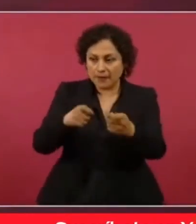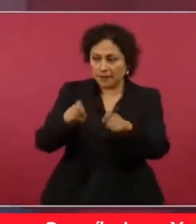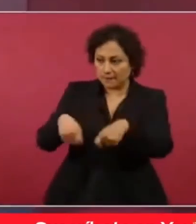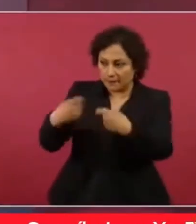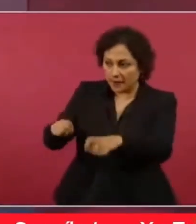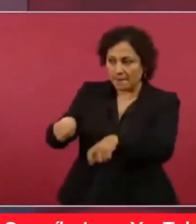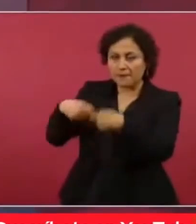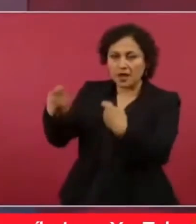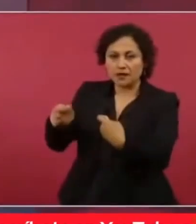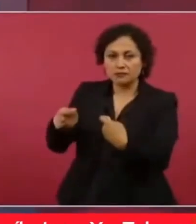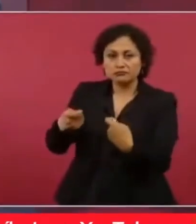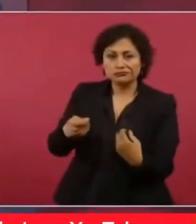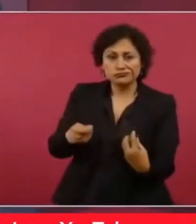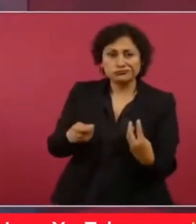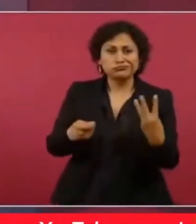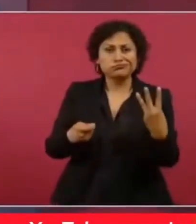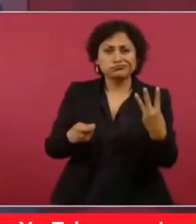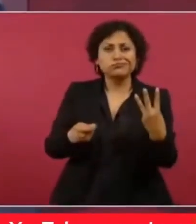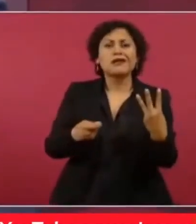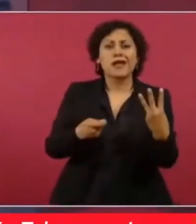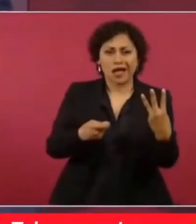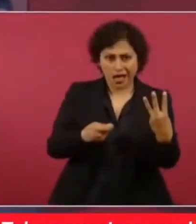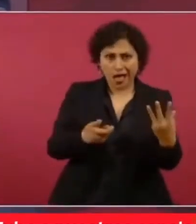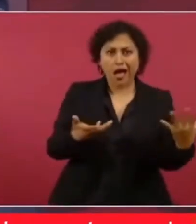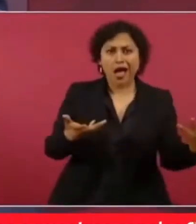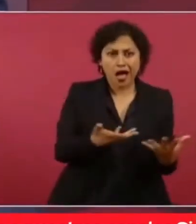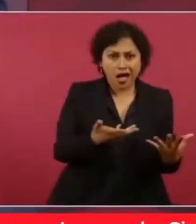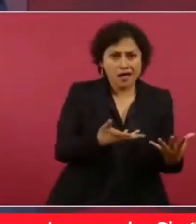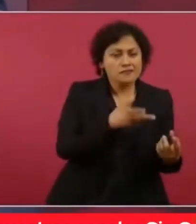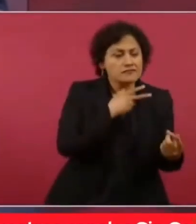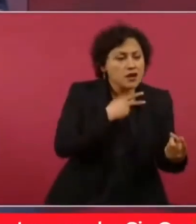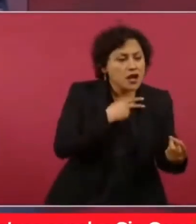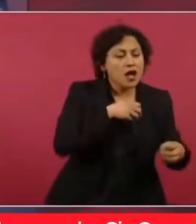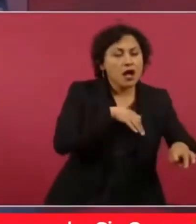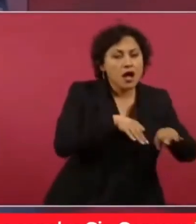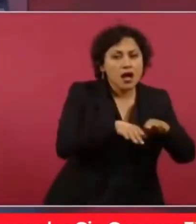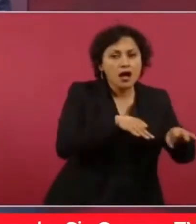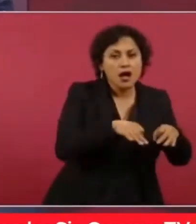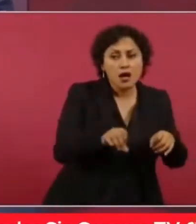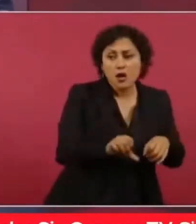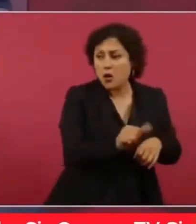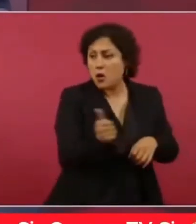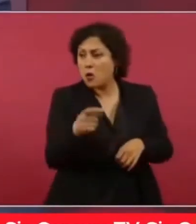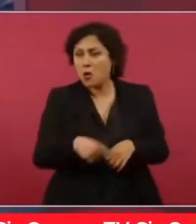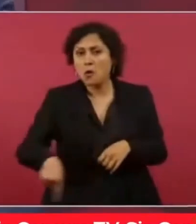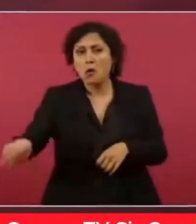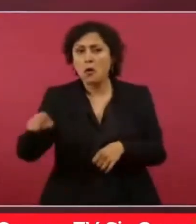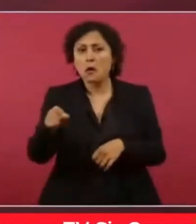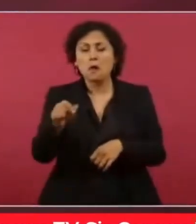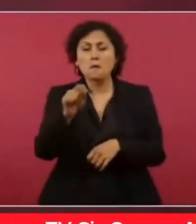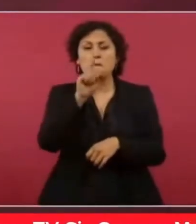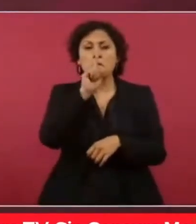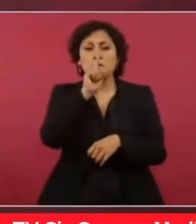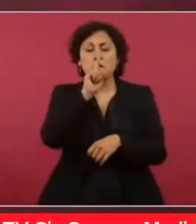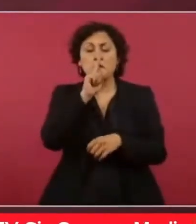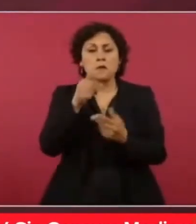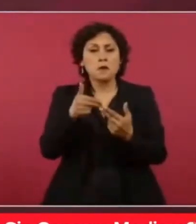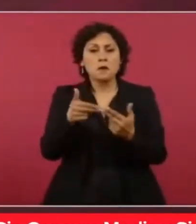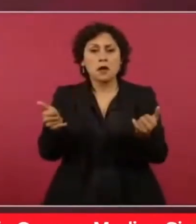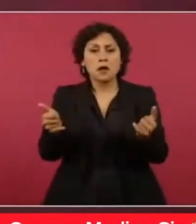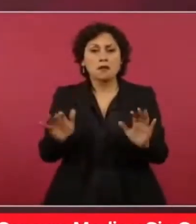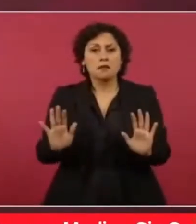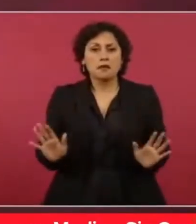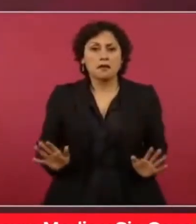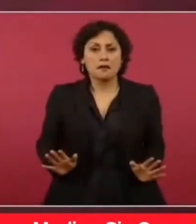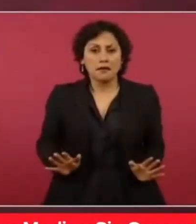¿Y cómo hicieron un escándalo con la reforma energética